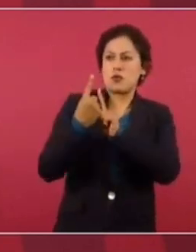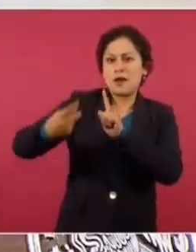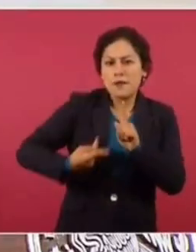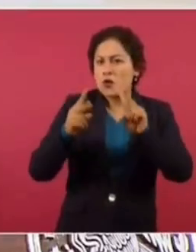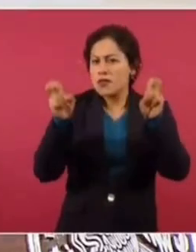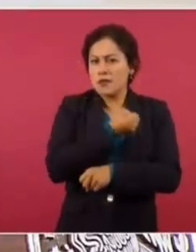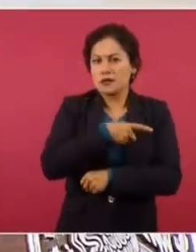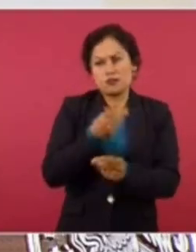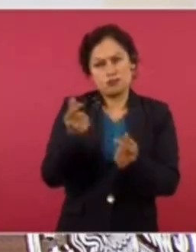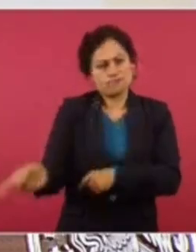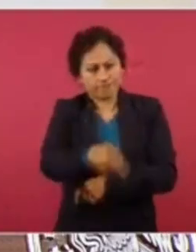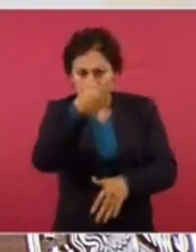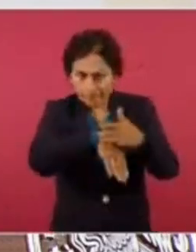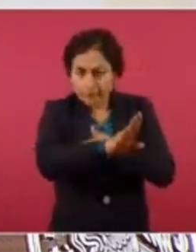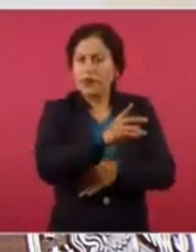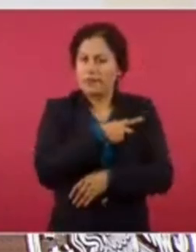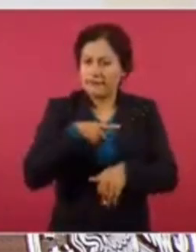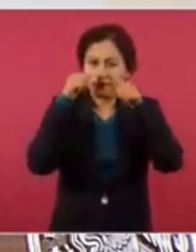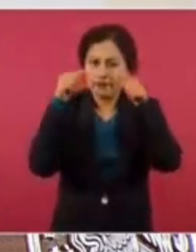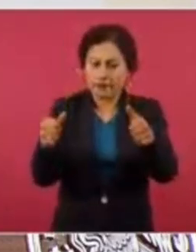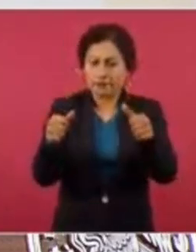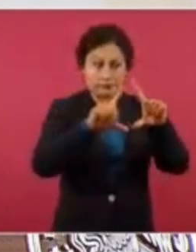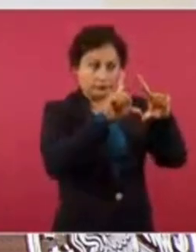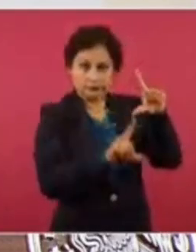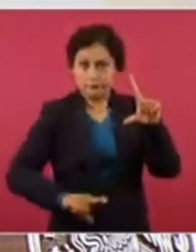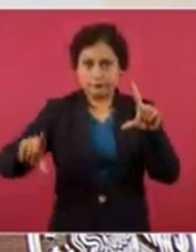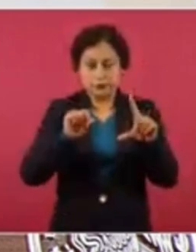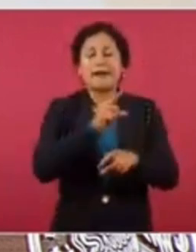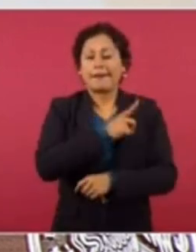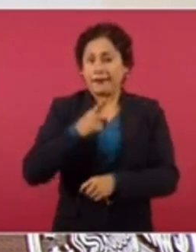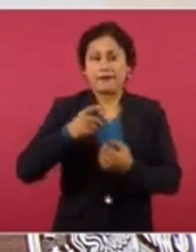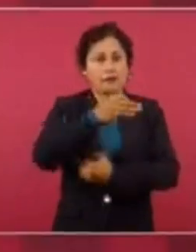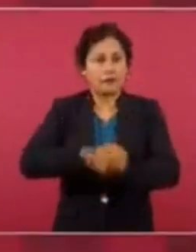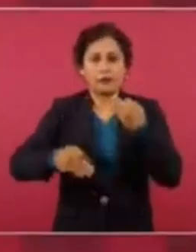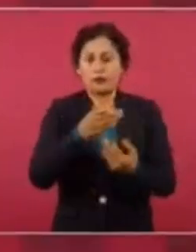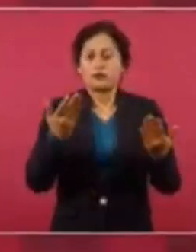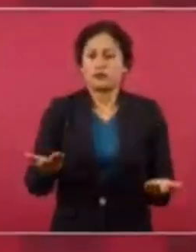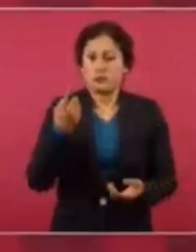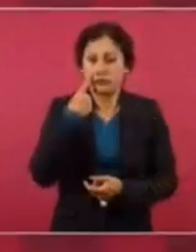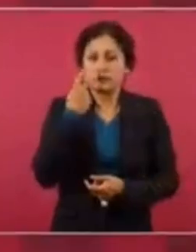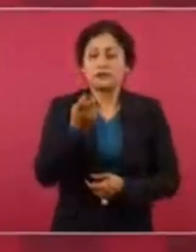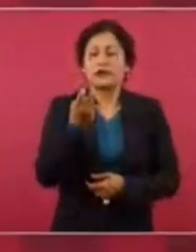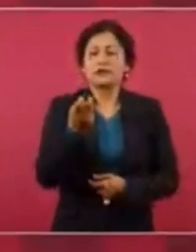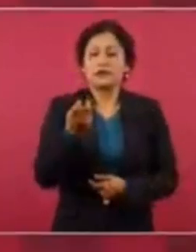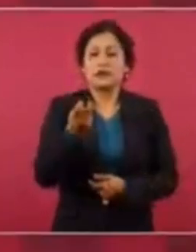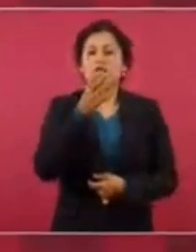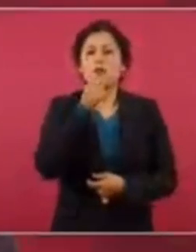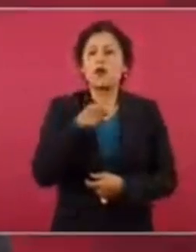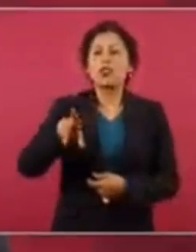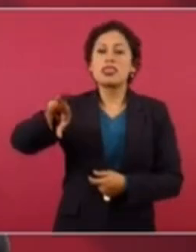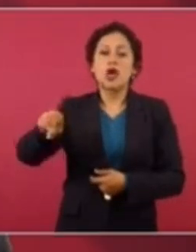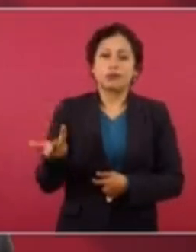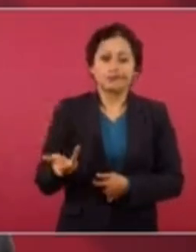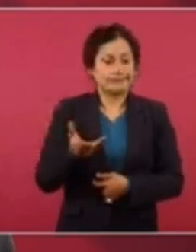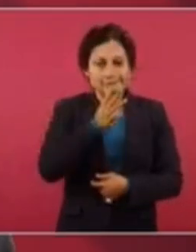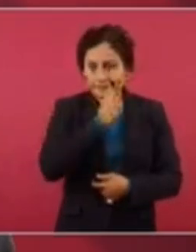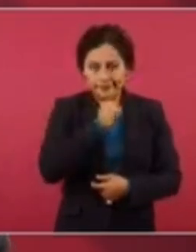de inmediato. Me canso, canso. Eso no se puede negar a nadie.